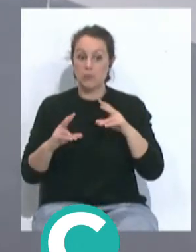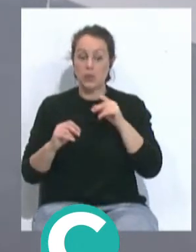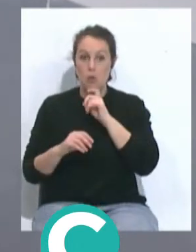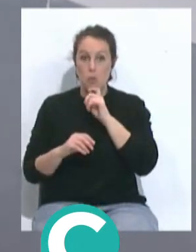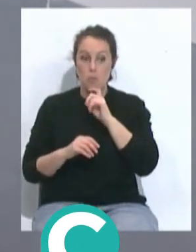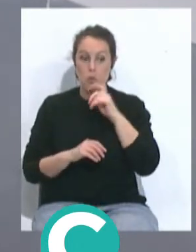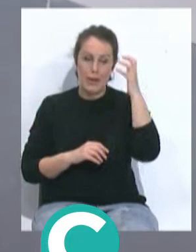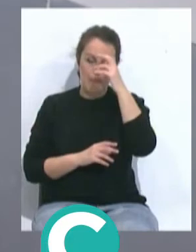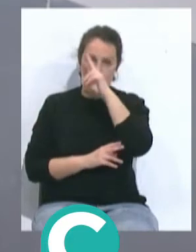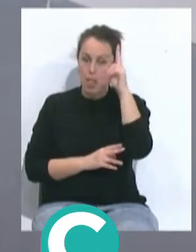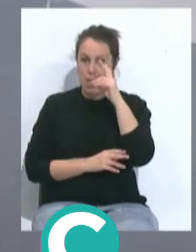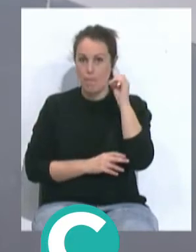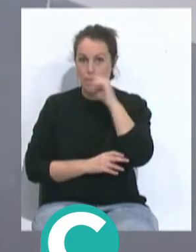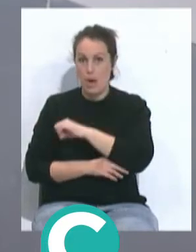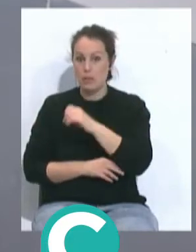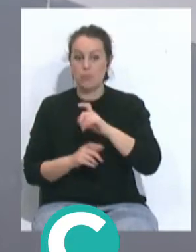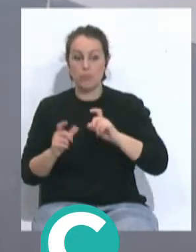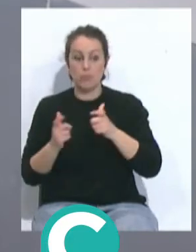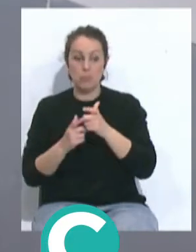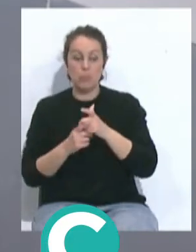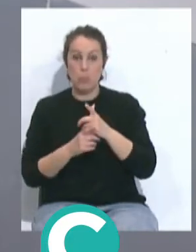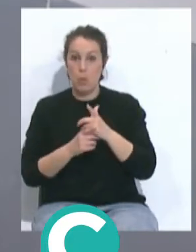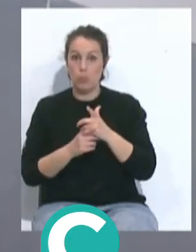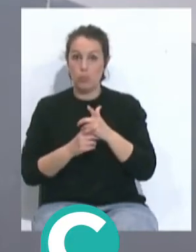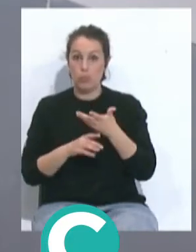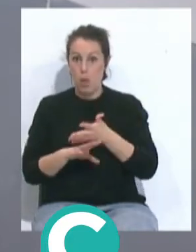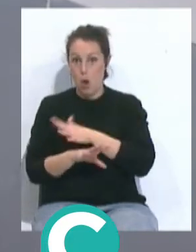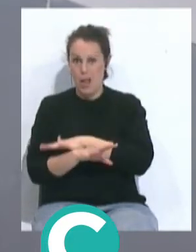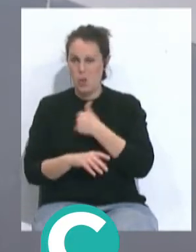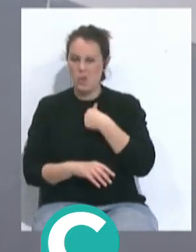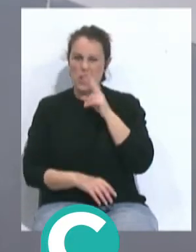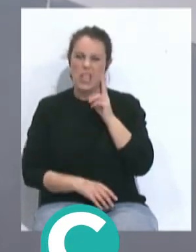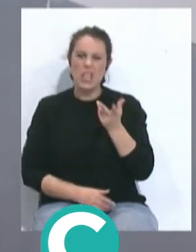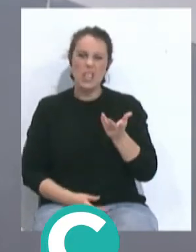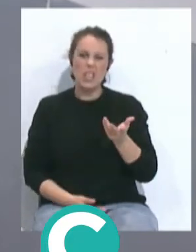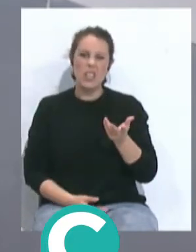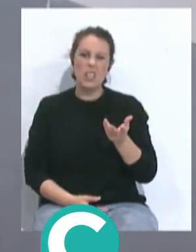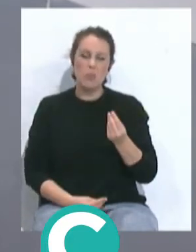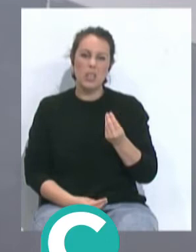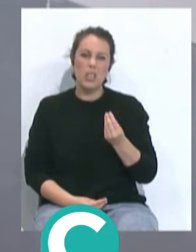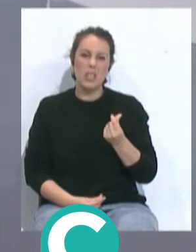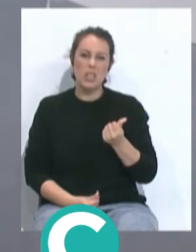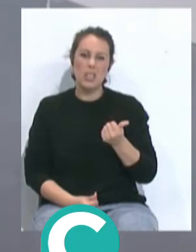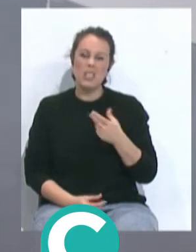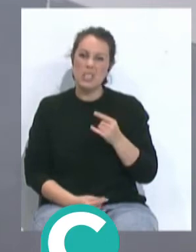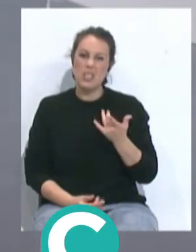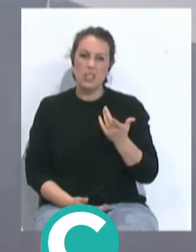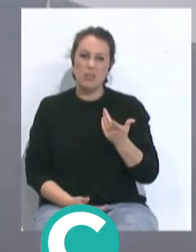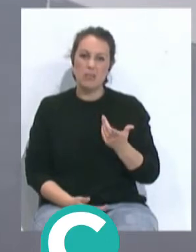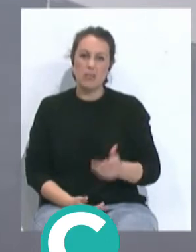Merengue ante un rival que yo lo vi muy... Sí,